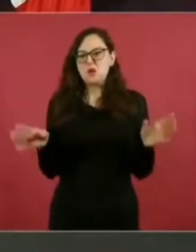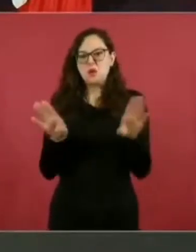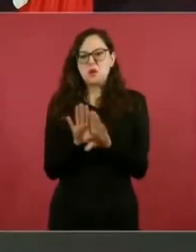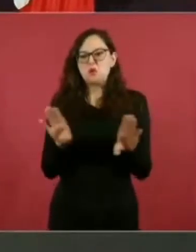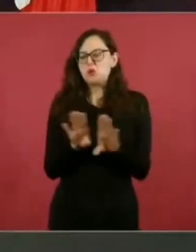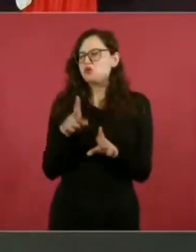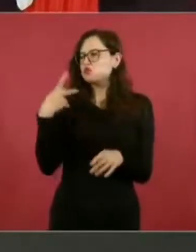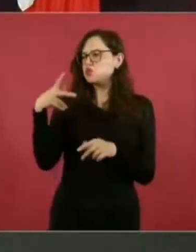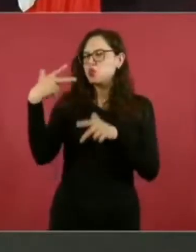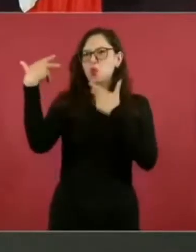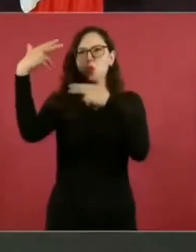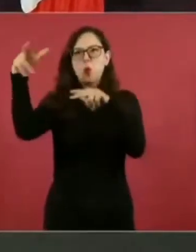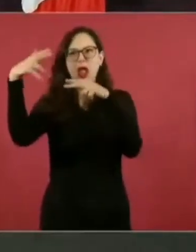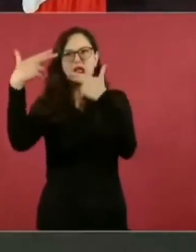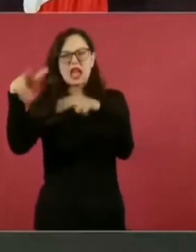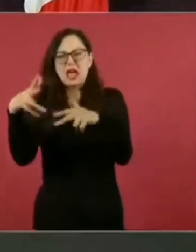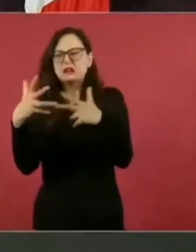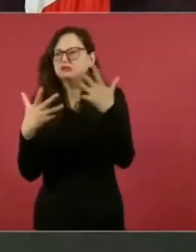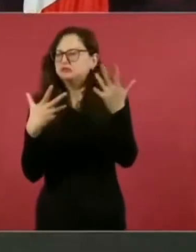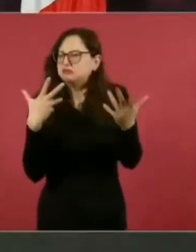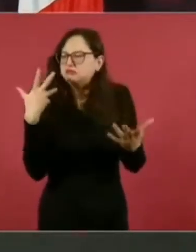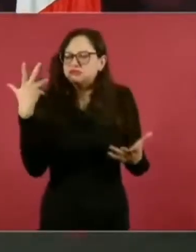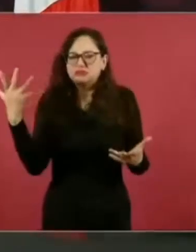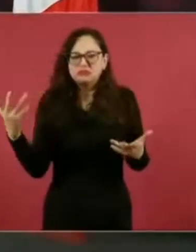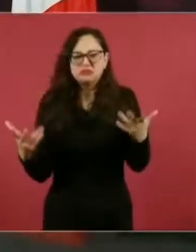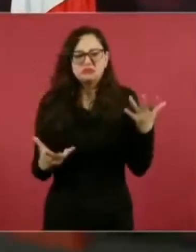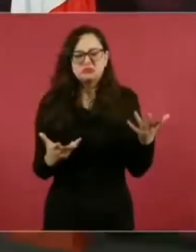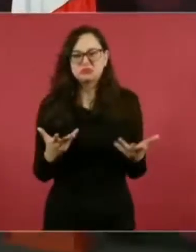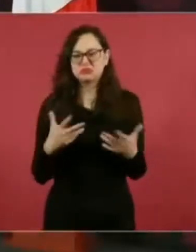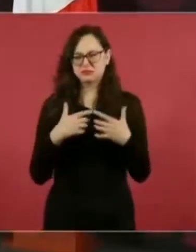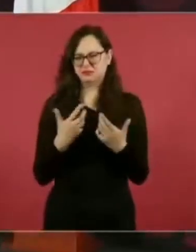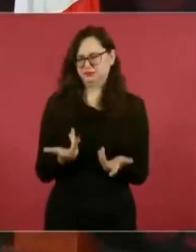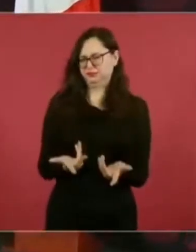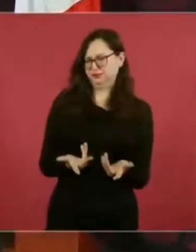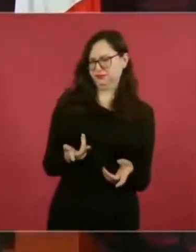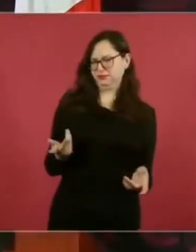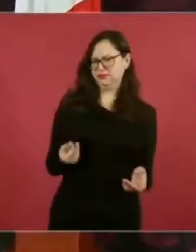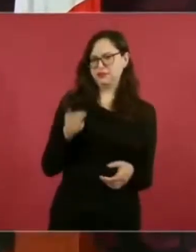si esas resoluciones